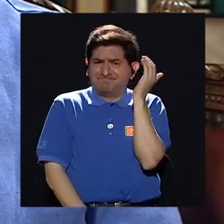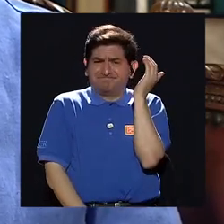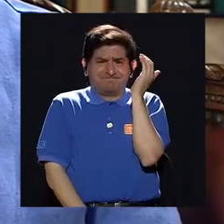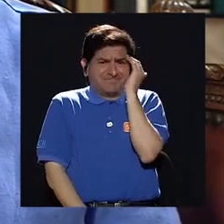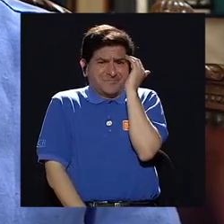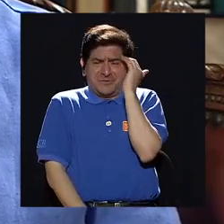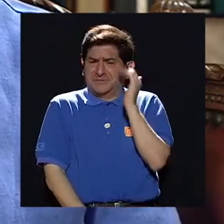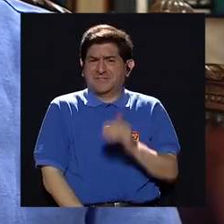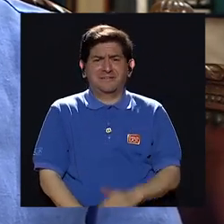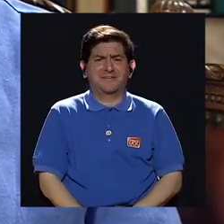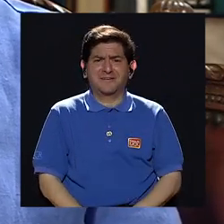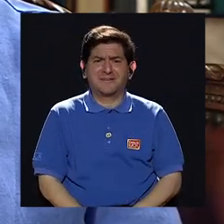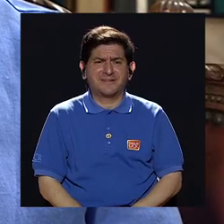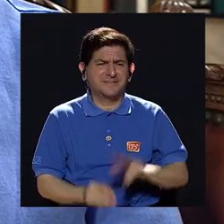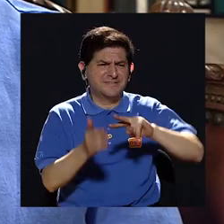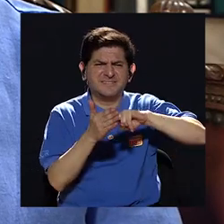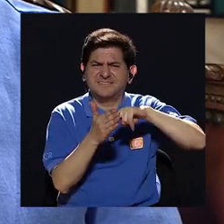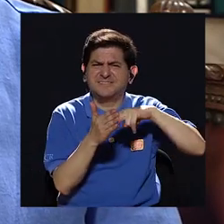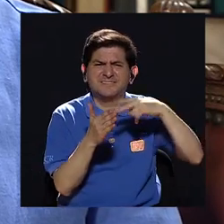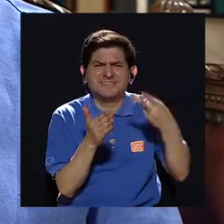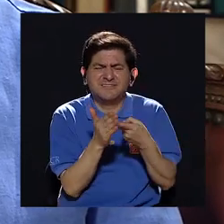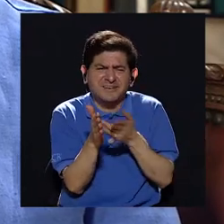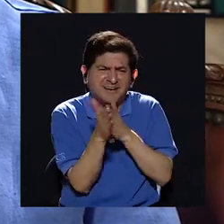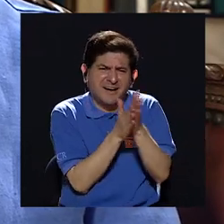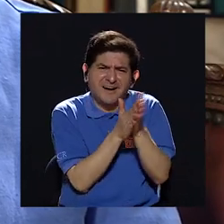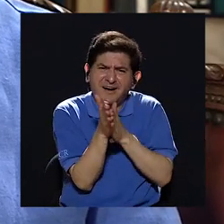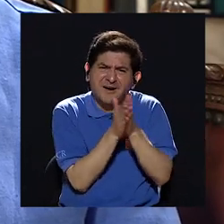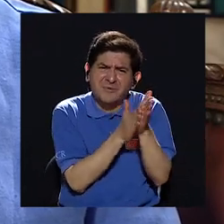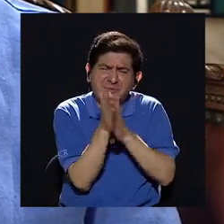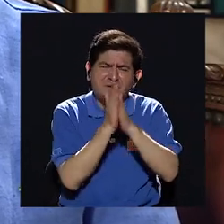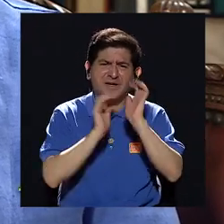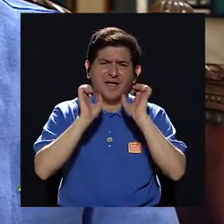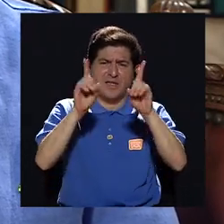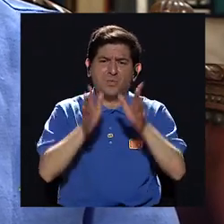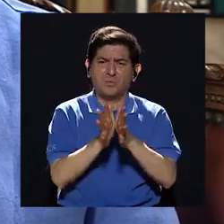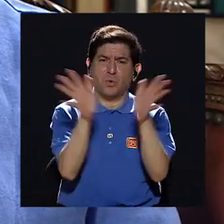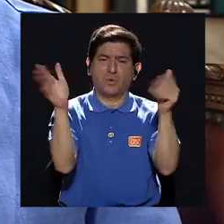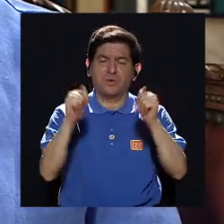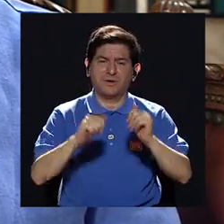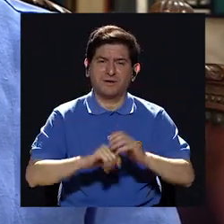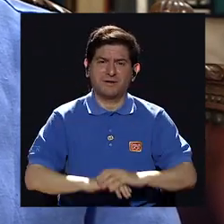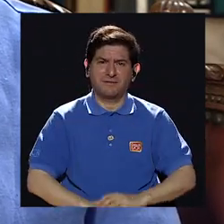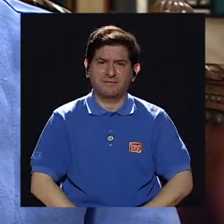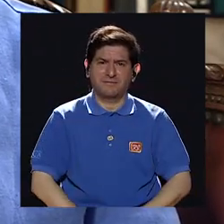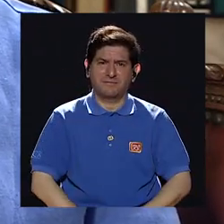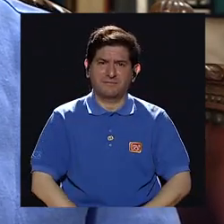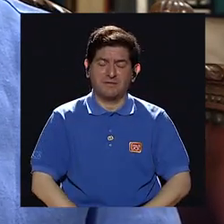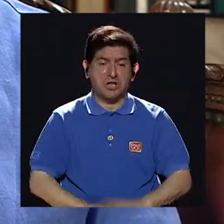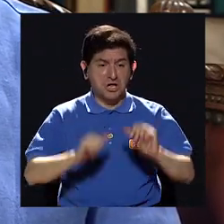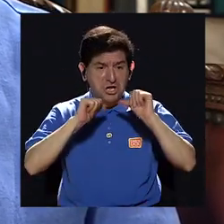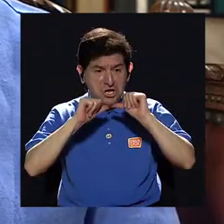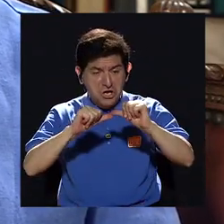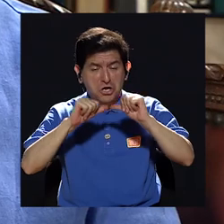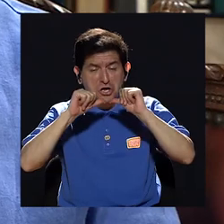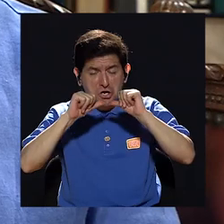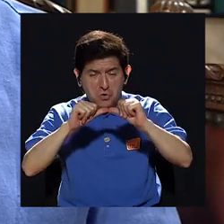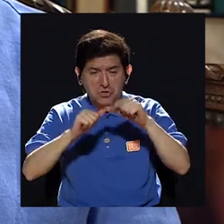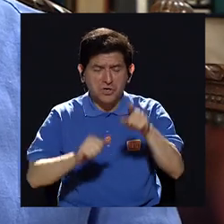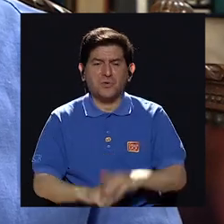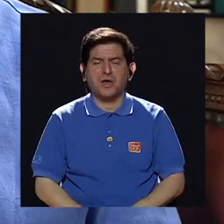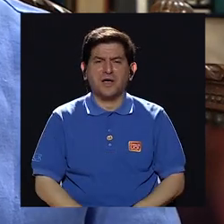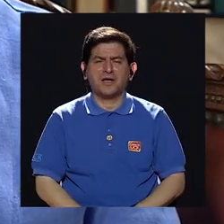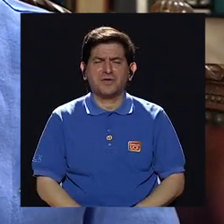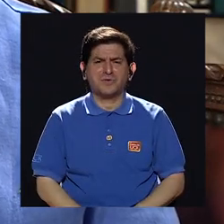aprovechar la educación pública y todavía siguen con un